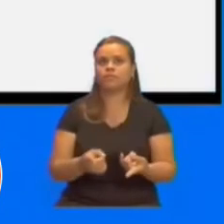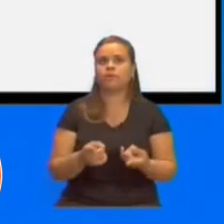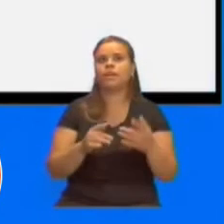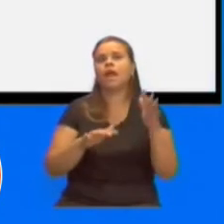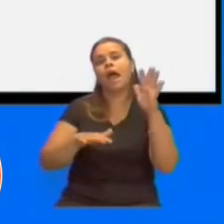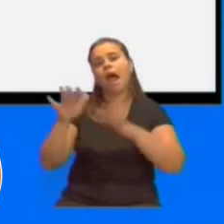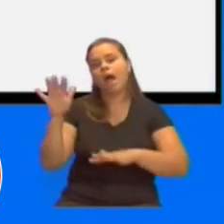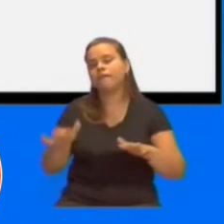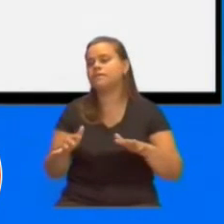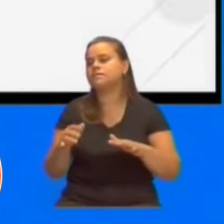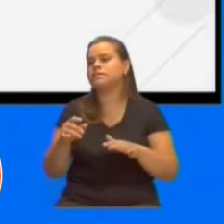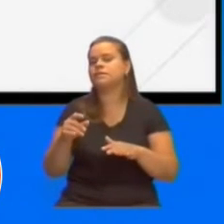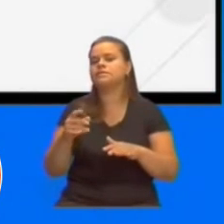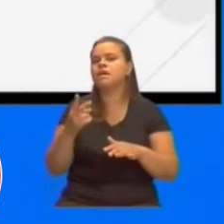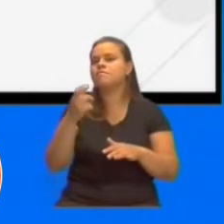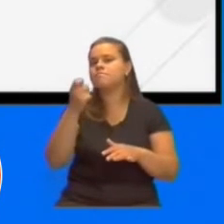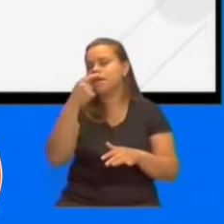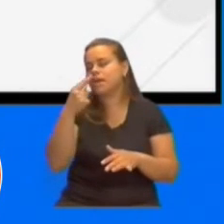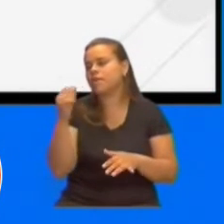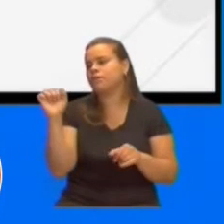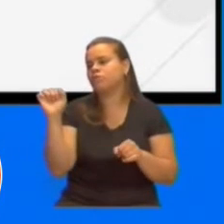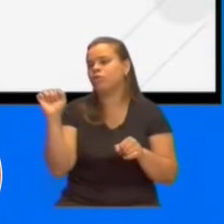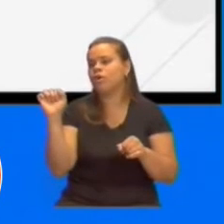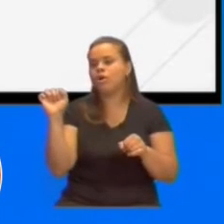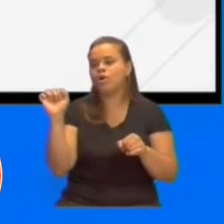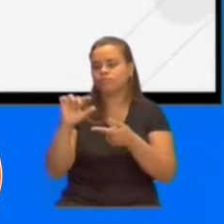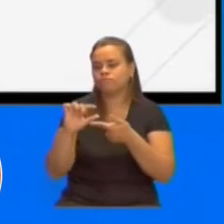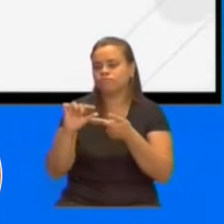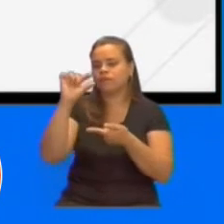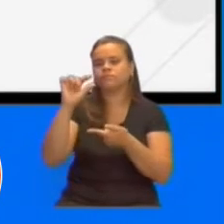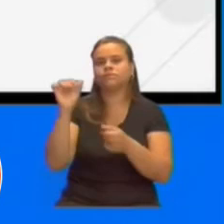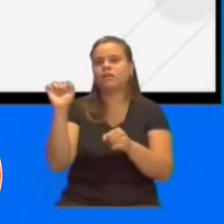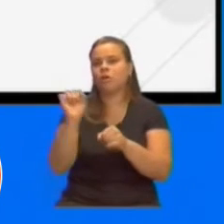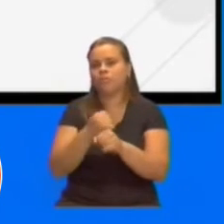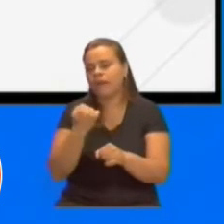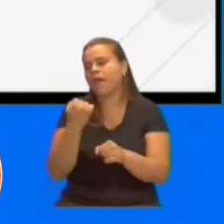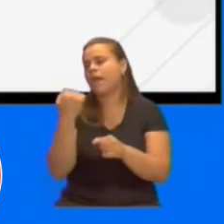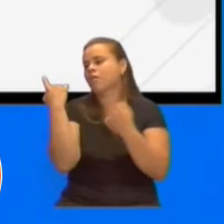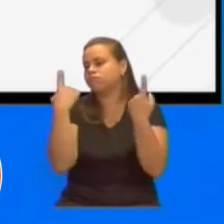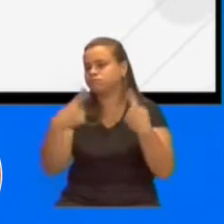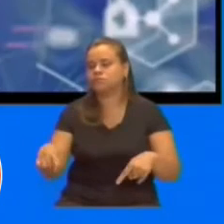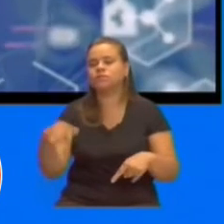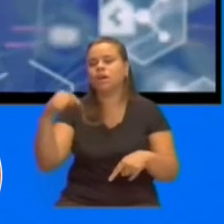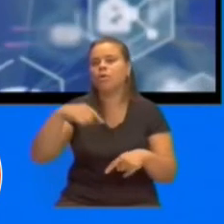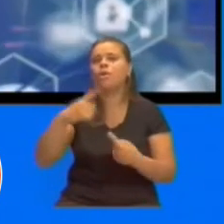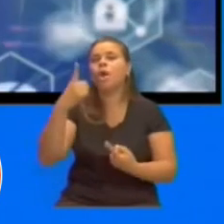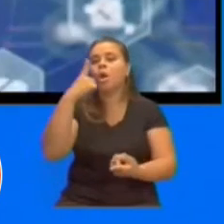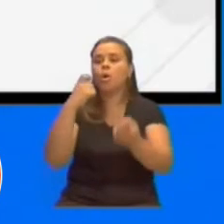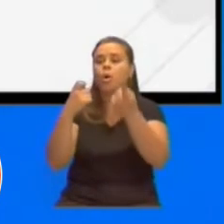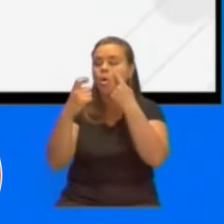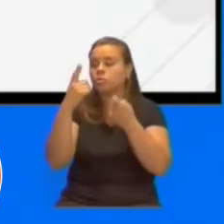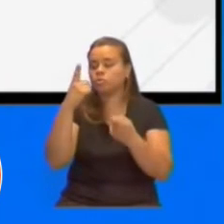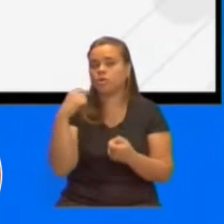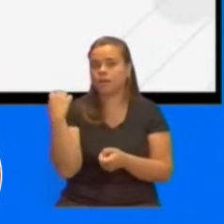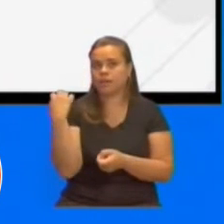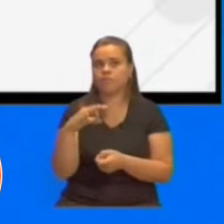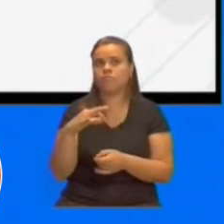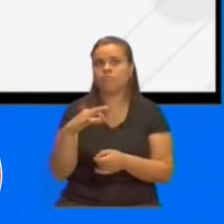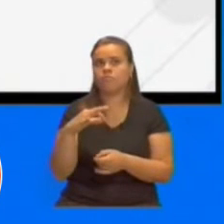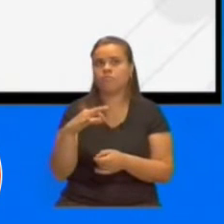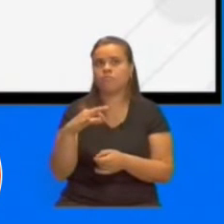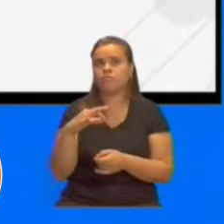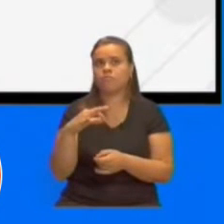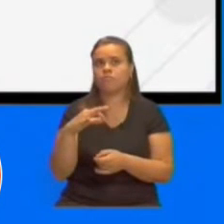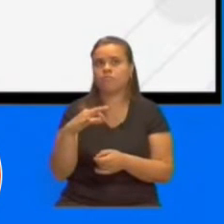inclusive un problema serio que tiene que ver con la compensación en el sistema. Muchas veces se compran medicamentos